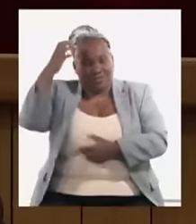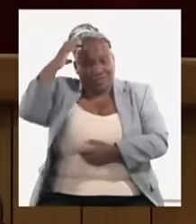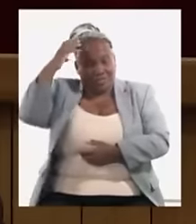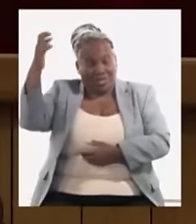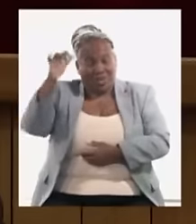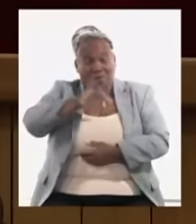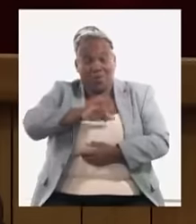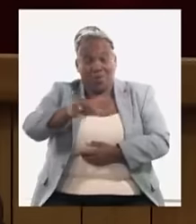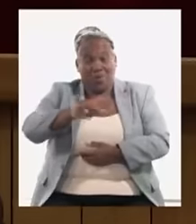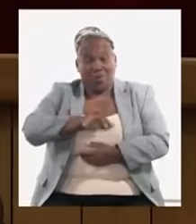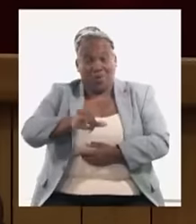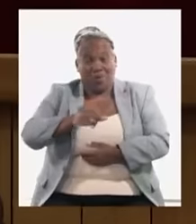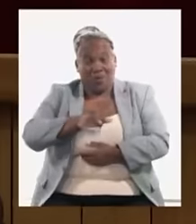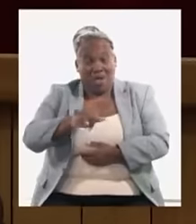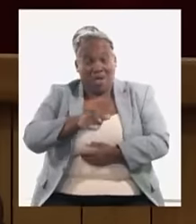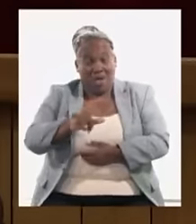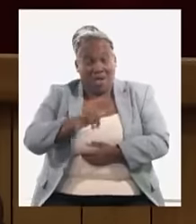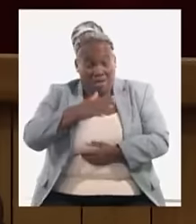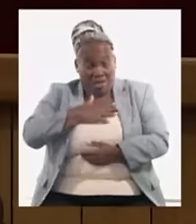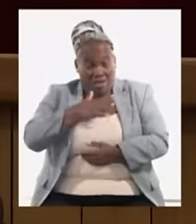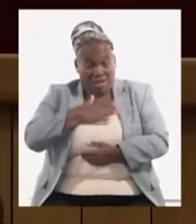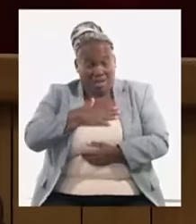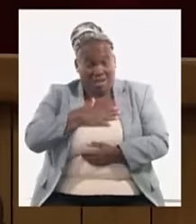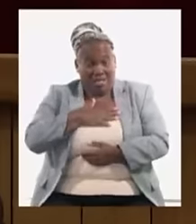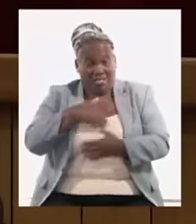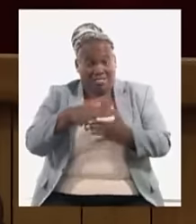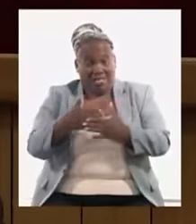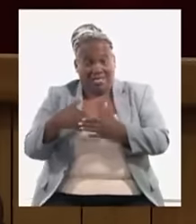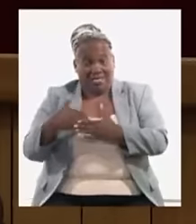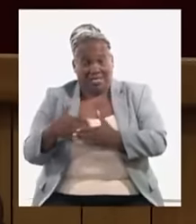comisiones durante estos días